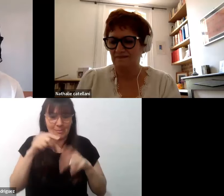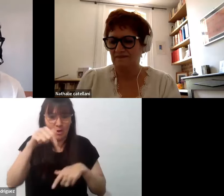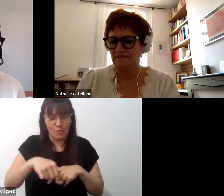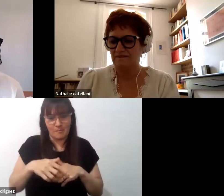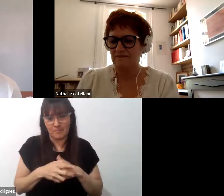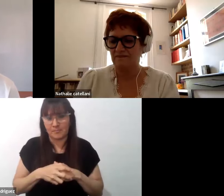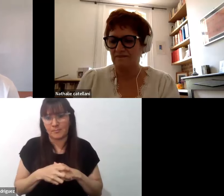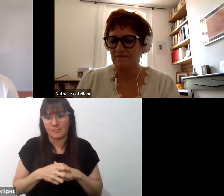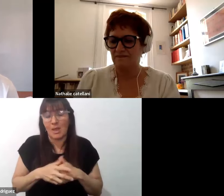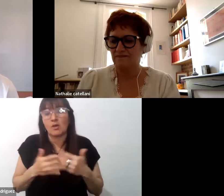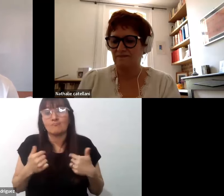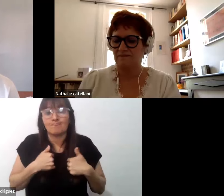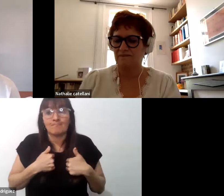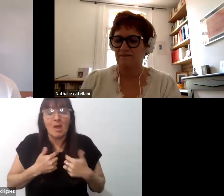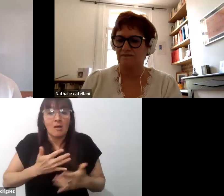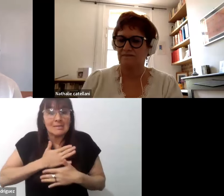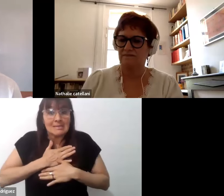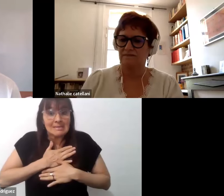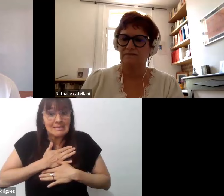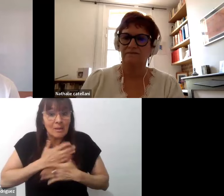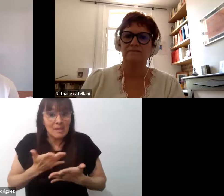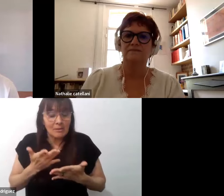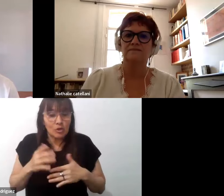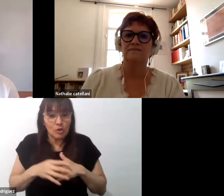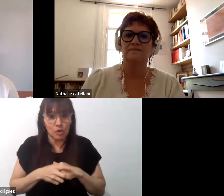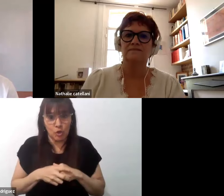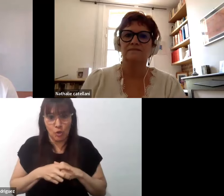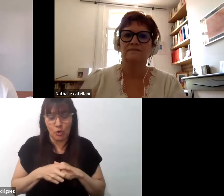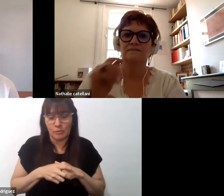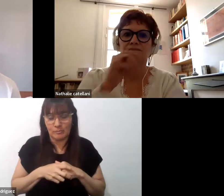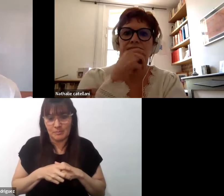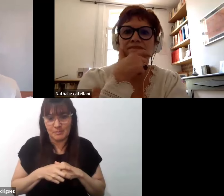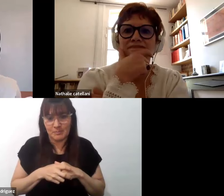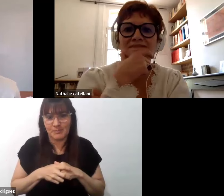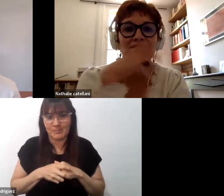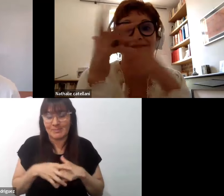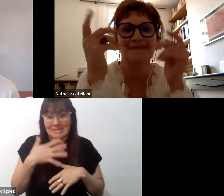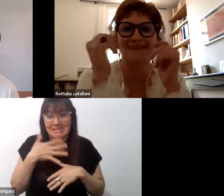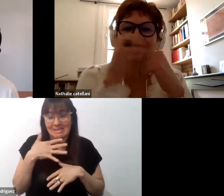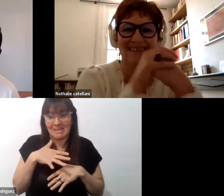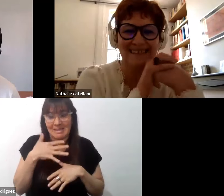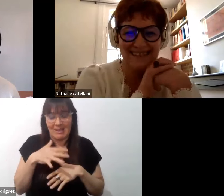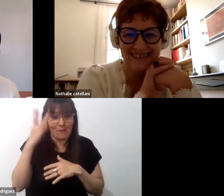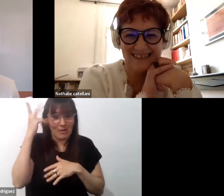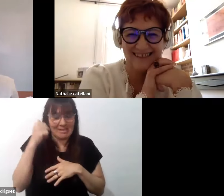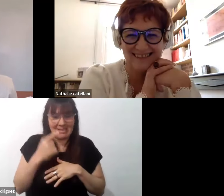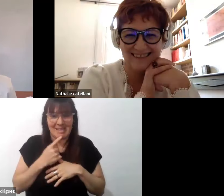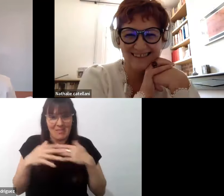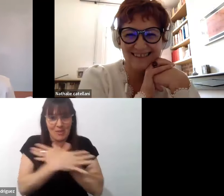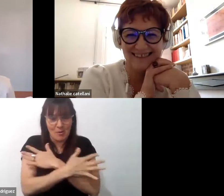Lamento no hablar ni entender adecuadamente el francés,